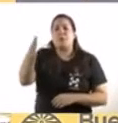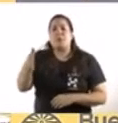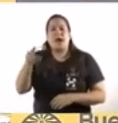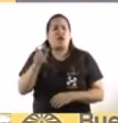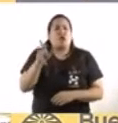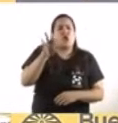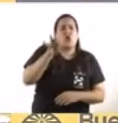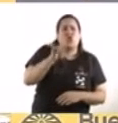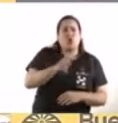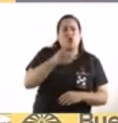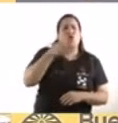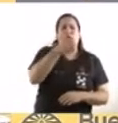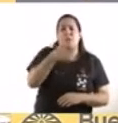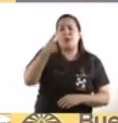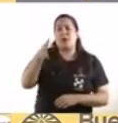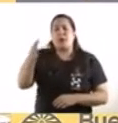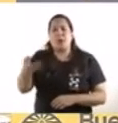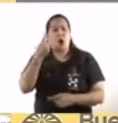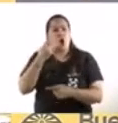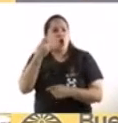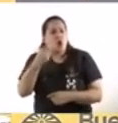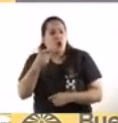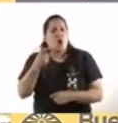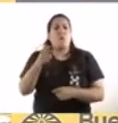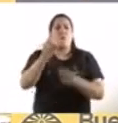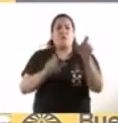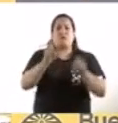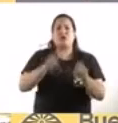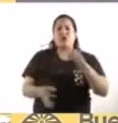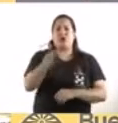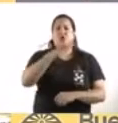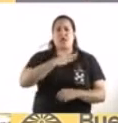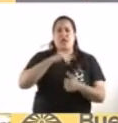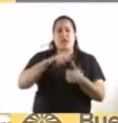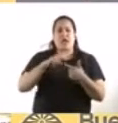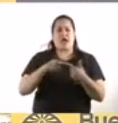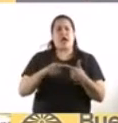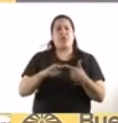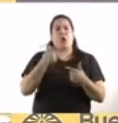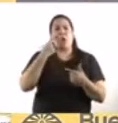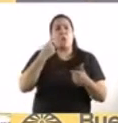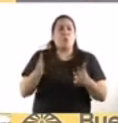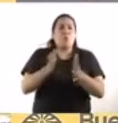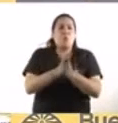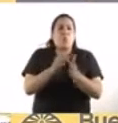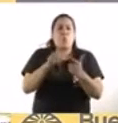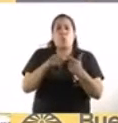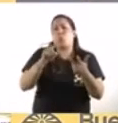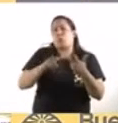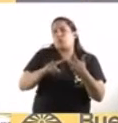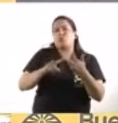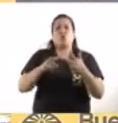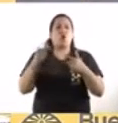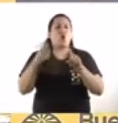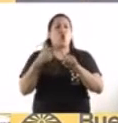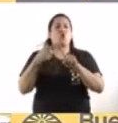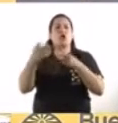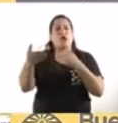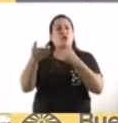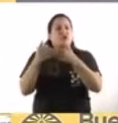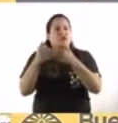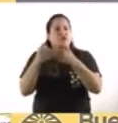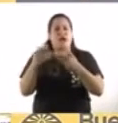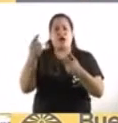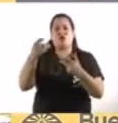los días, a los contagiados, a sus convivientes, y a sus contactos estrechos. Y durante el verano, armamos un gran